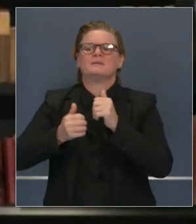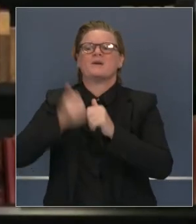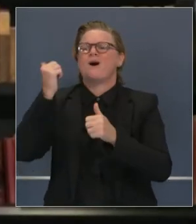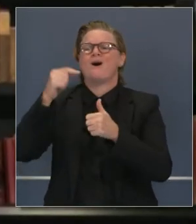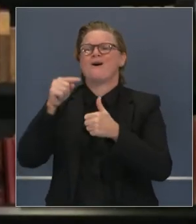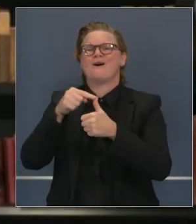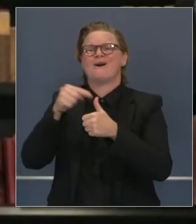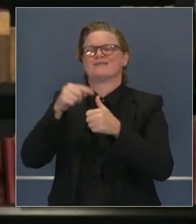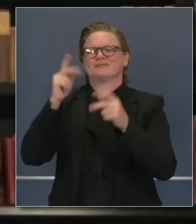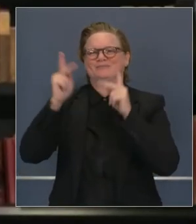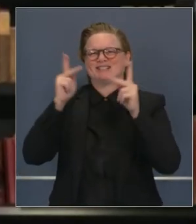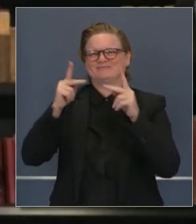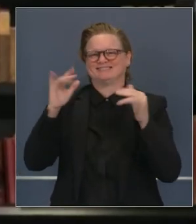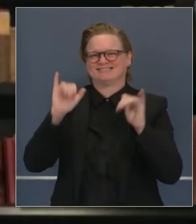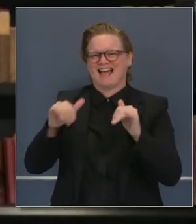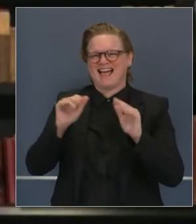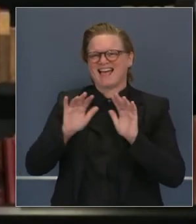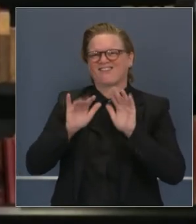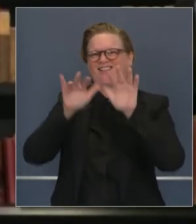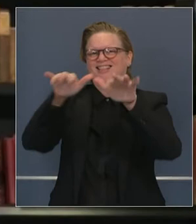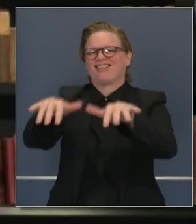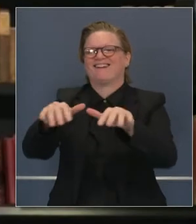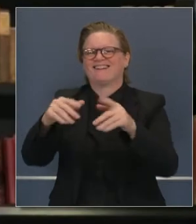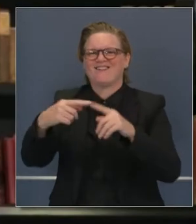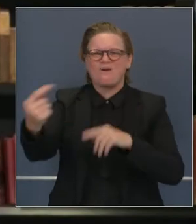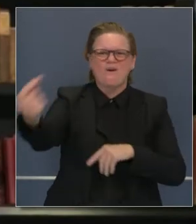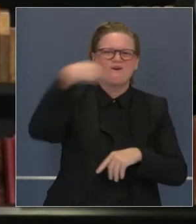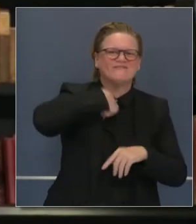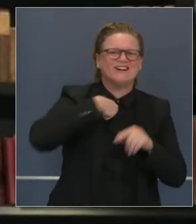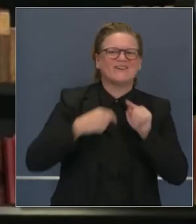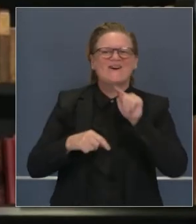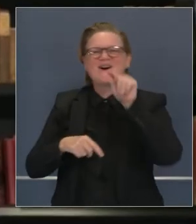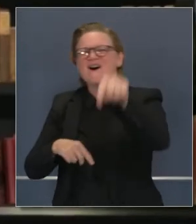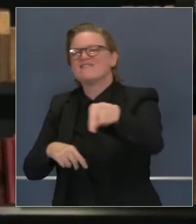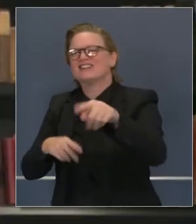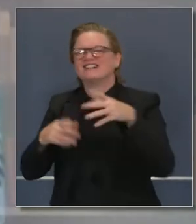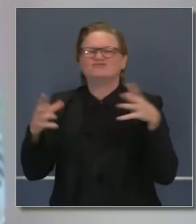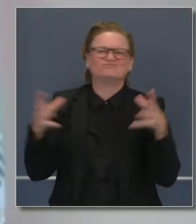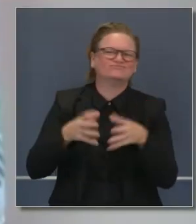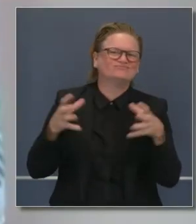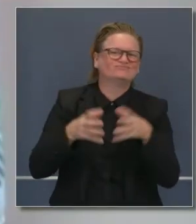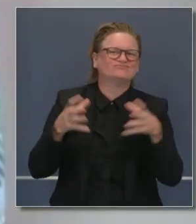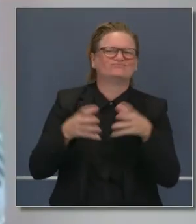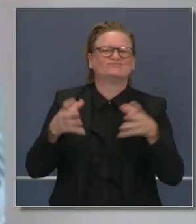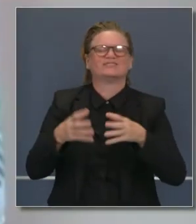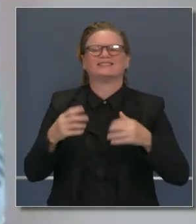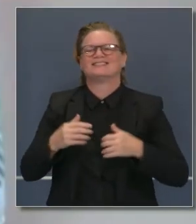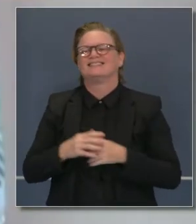mismas, en reuniones familiares. Dr. Galley.